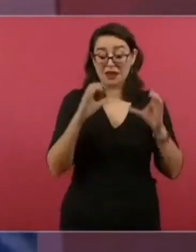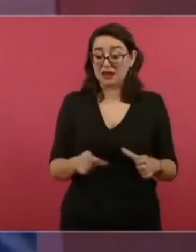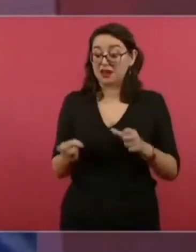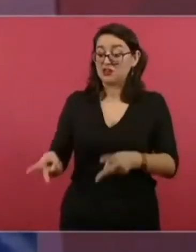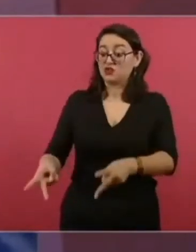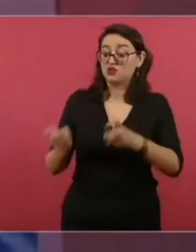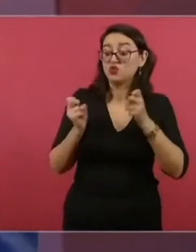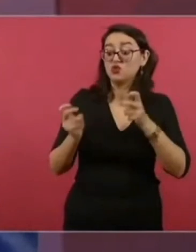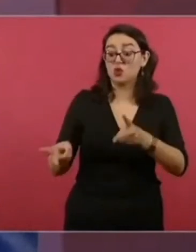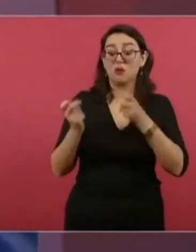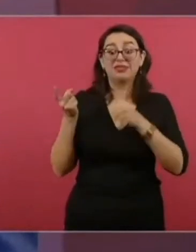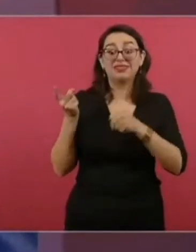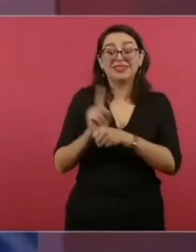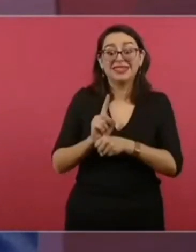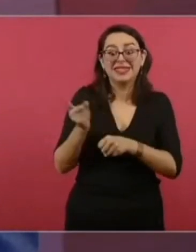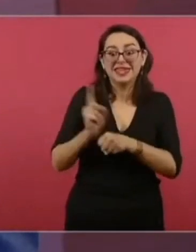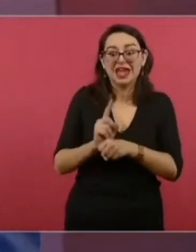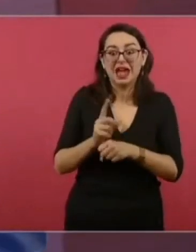falta.